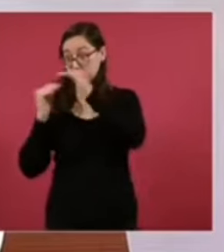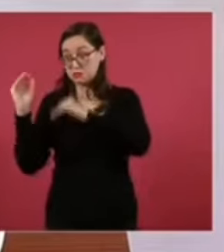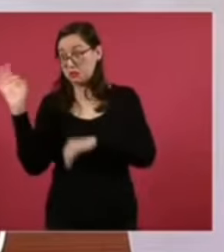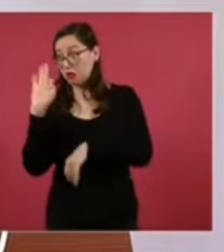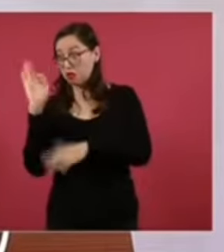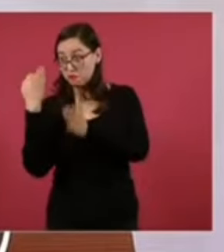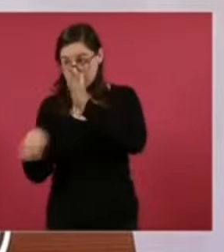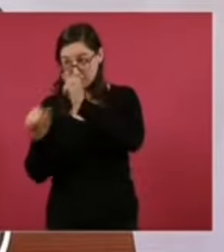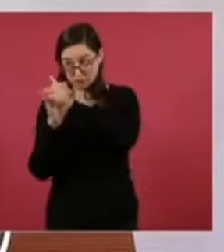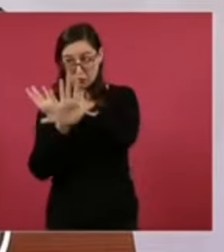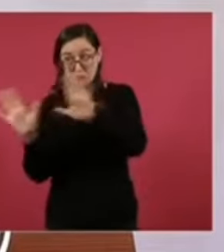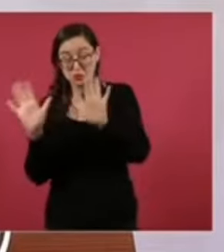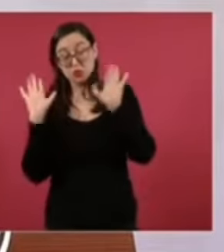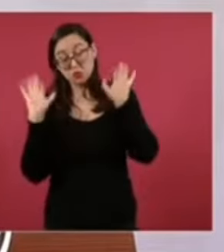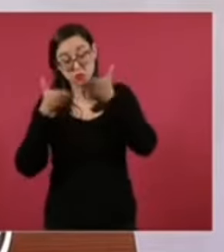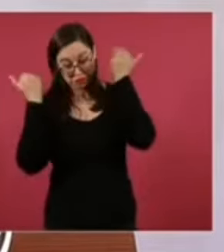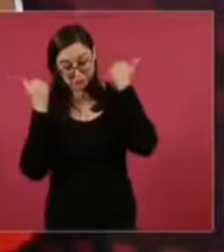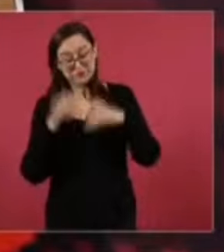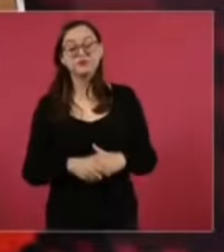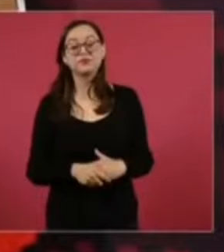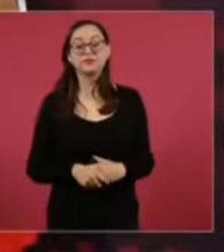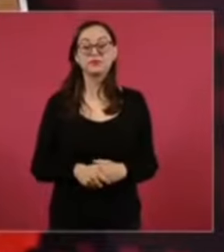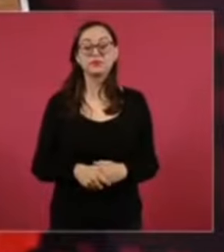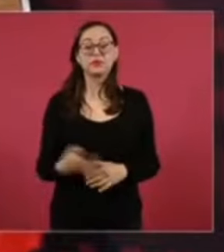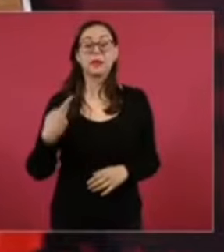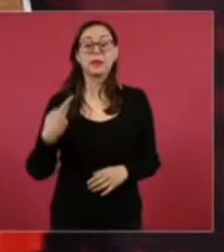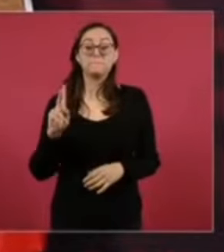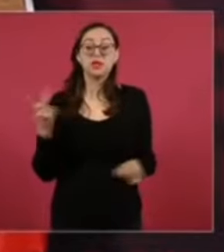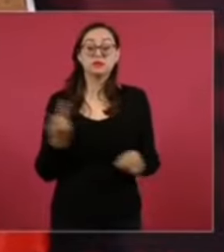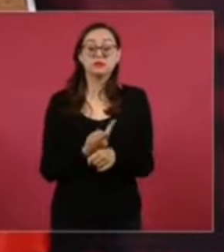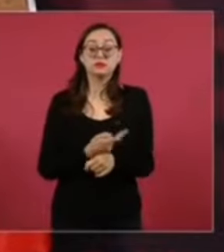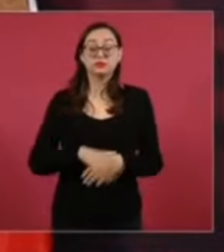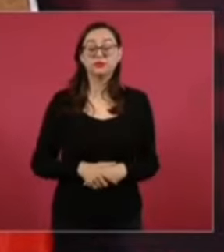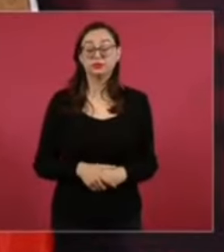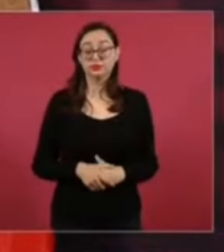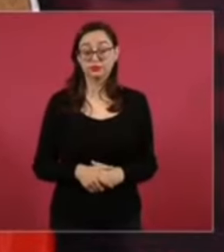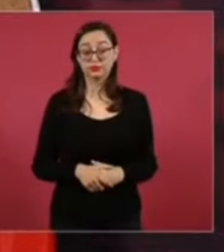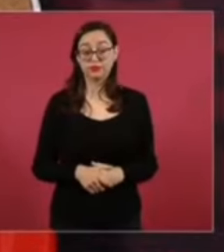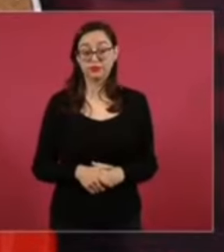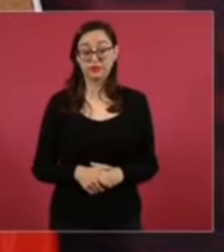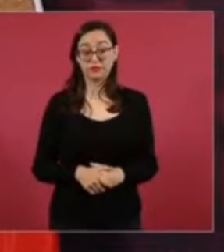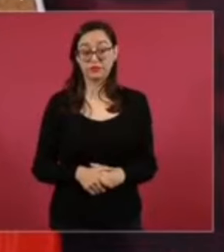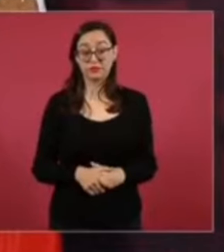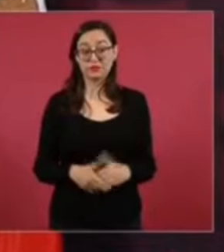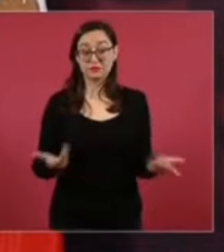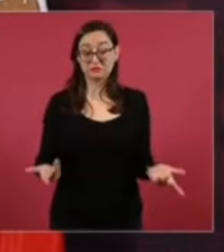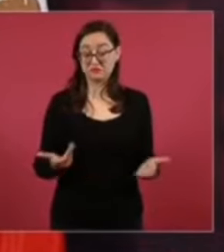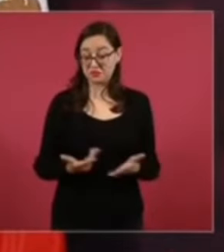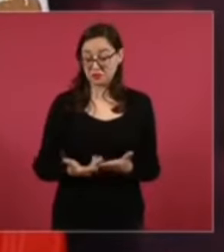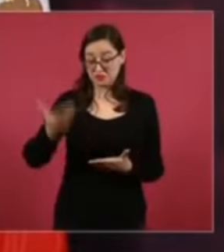Desde que se reformó la Constitución siempre